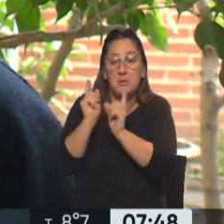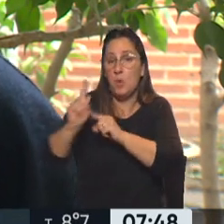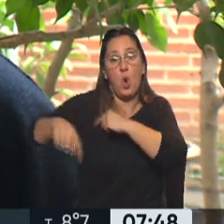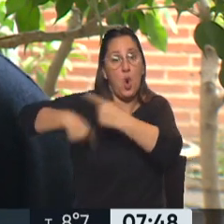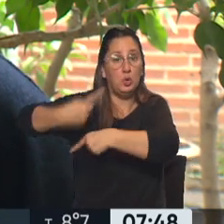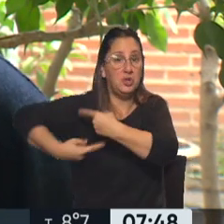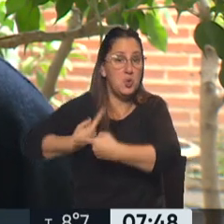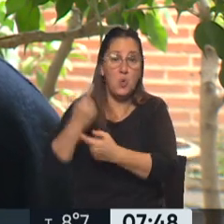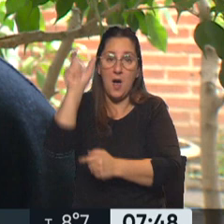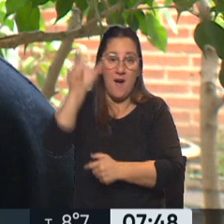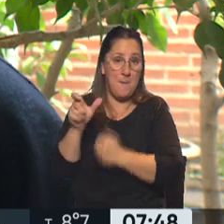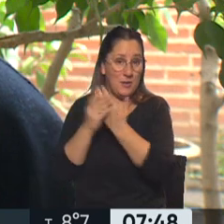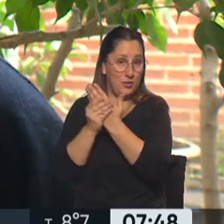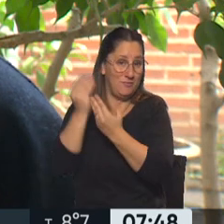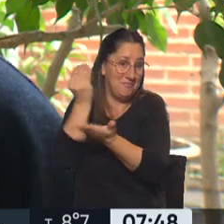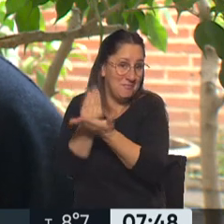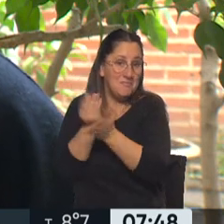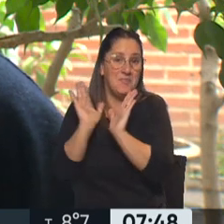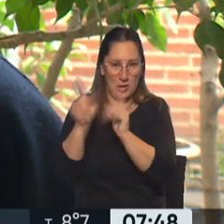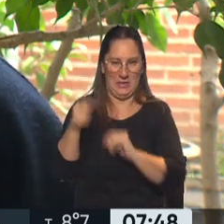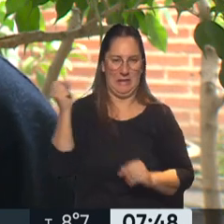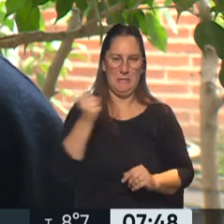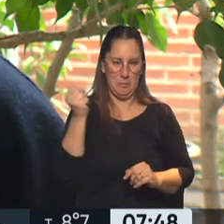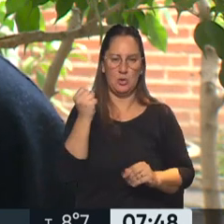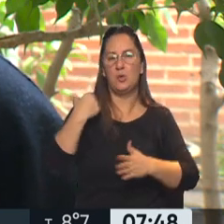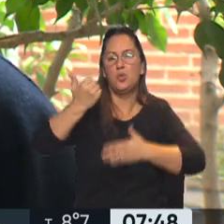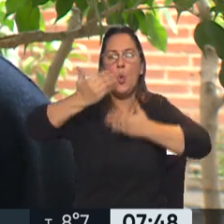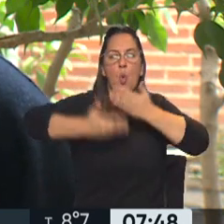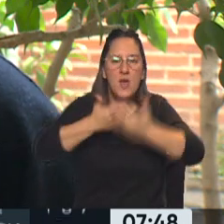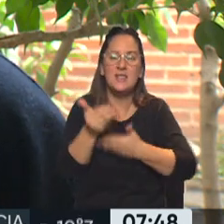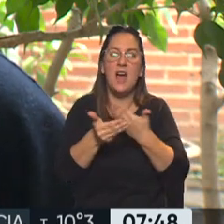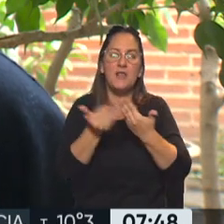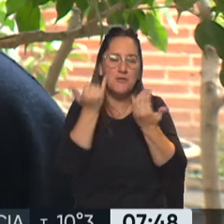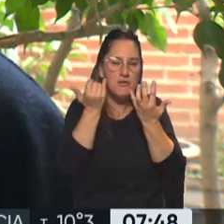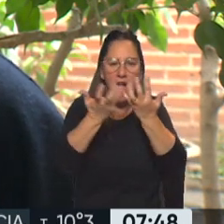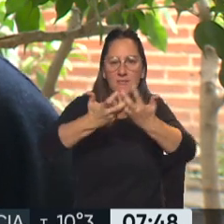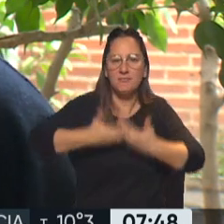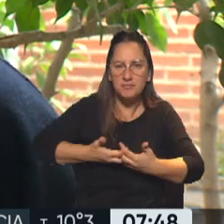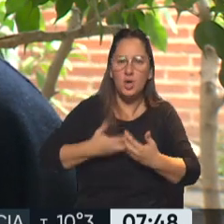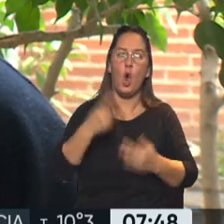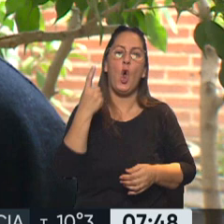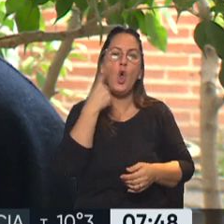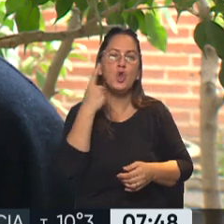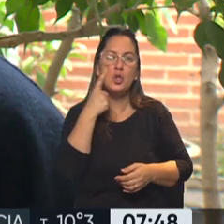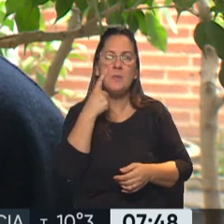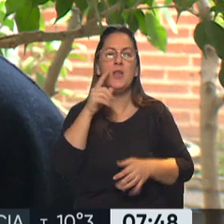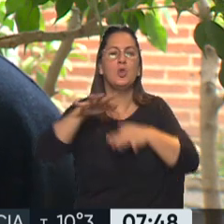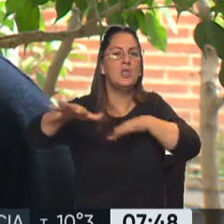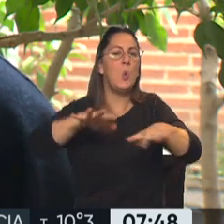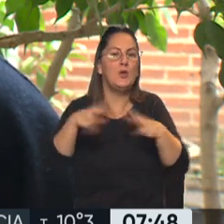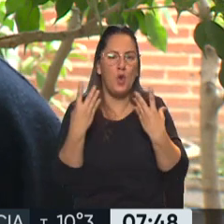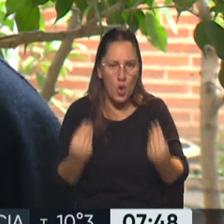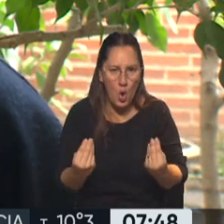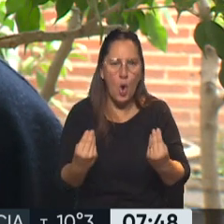venían, lo cual eso también es importante porque hay todo un desarrollo realizado, un conocimiento de la situación,